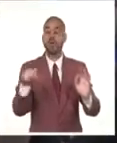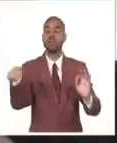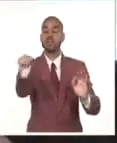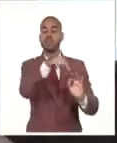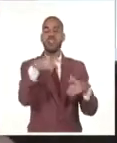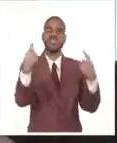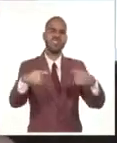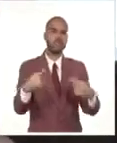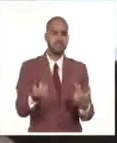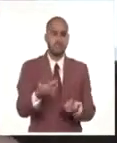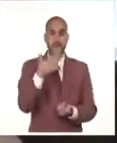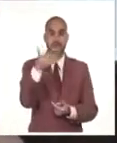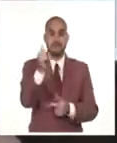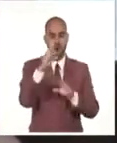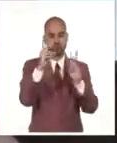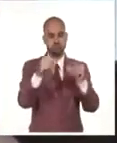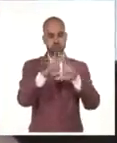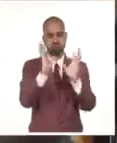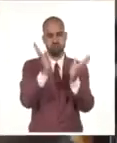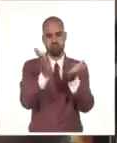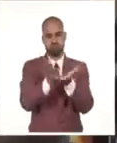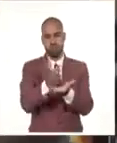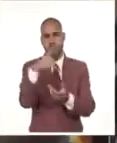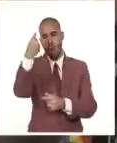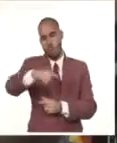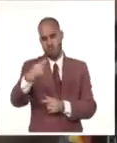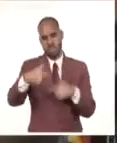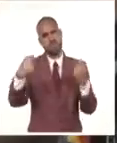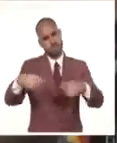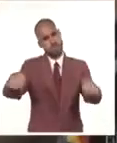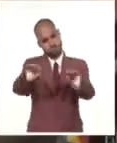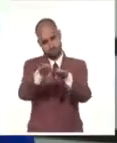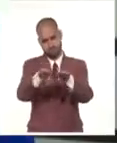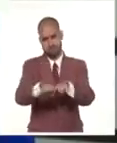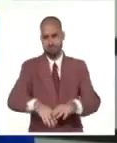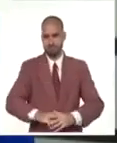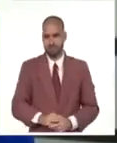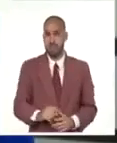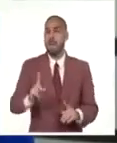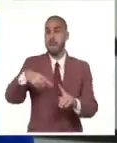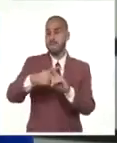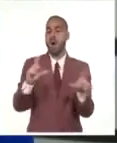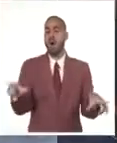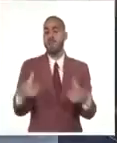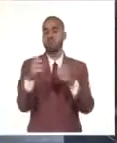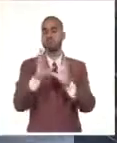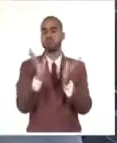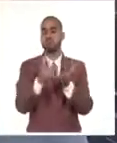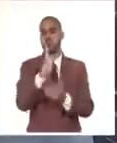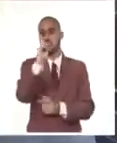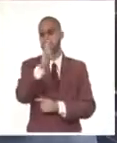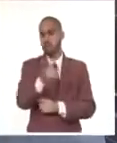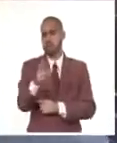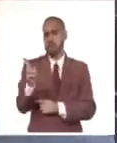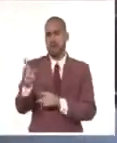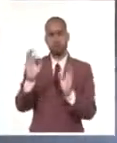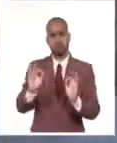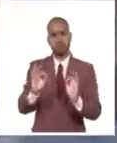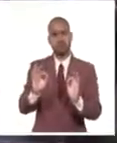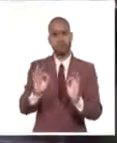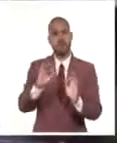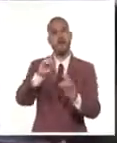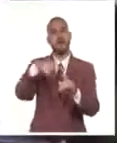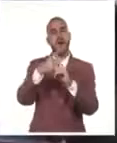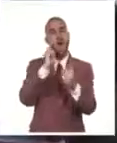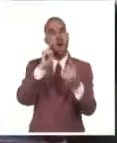alcanzar mejores indicadores de calidad en la impartición de justicia, así como cumplir con efectividad el mandato constitucional y los